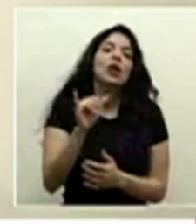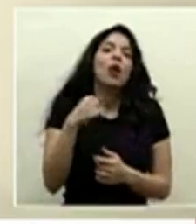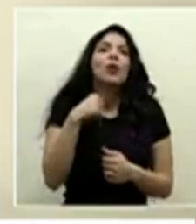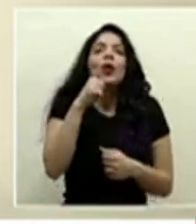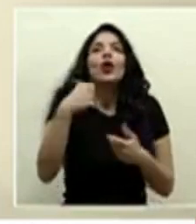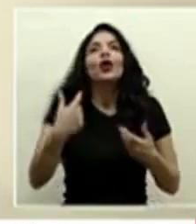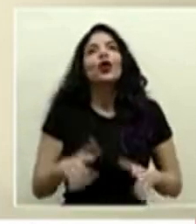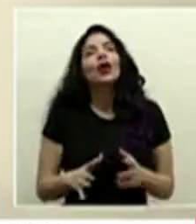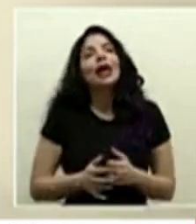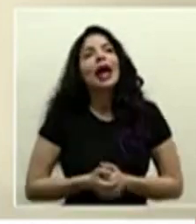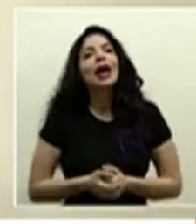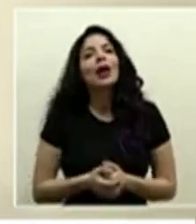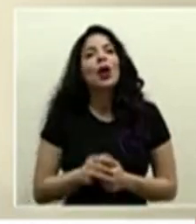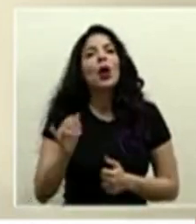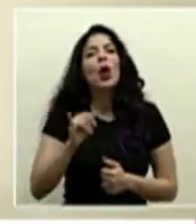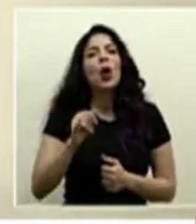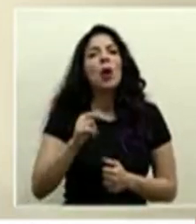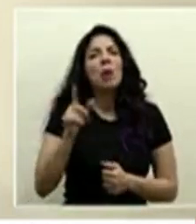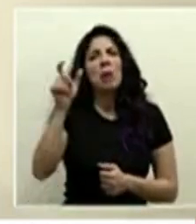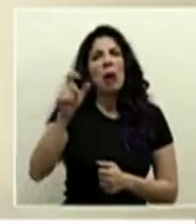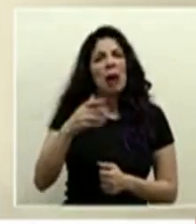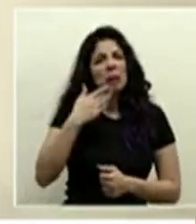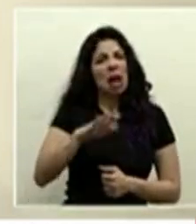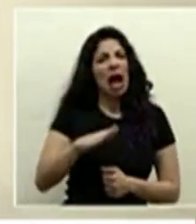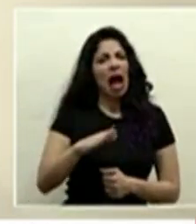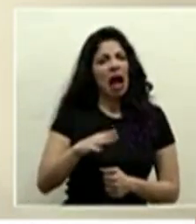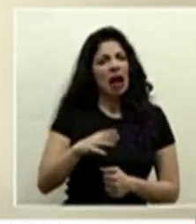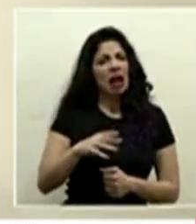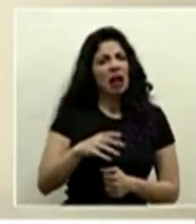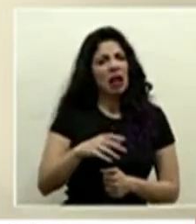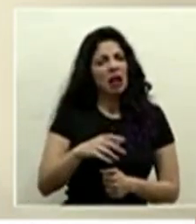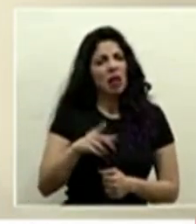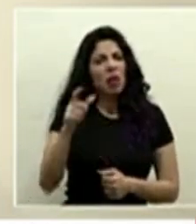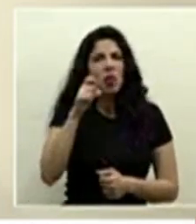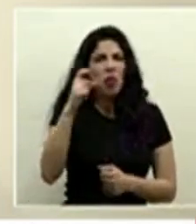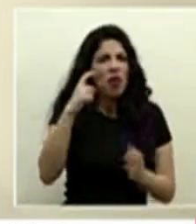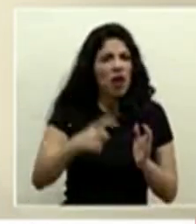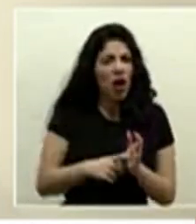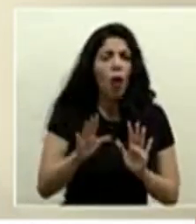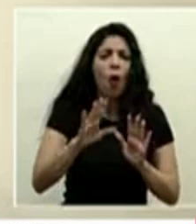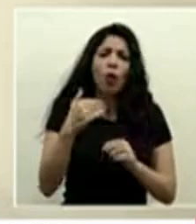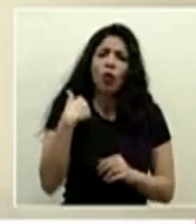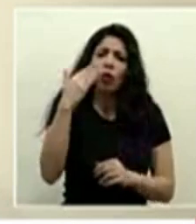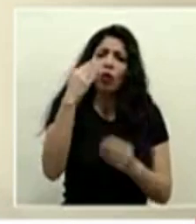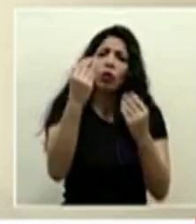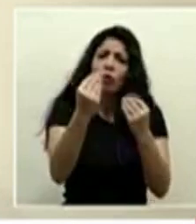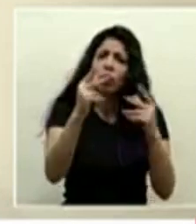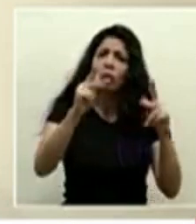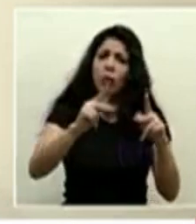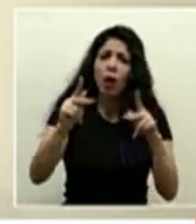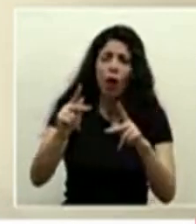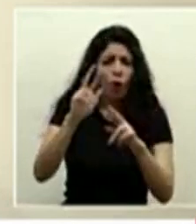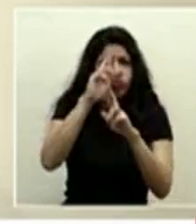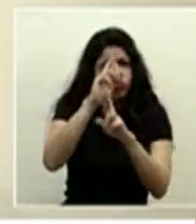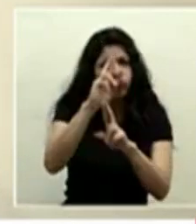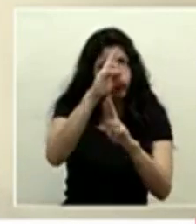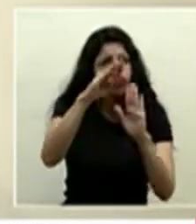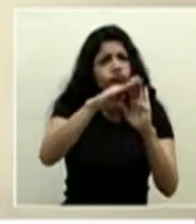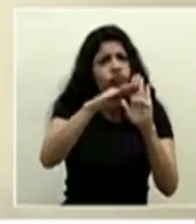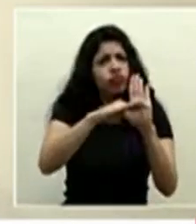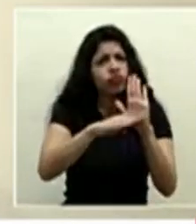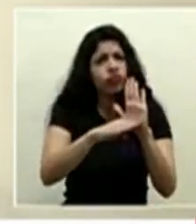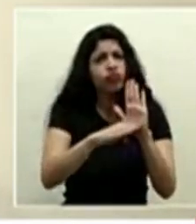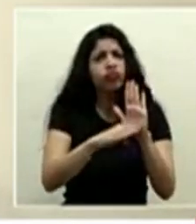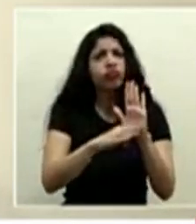no quiero aquí ser mezquino y dejar de reconocer porque yo sé que muchas personas sí están acatando las medidas